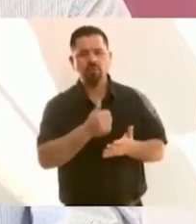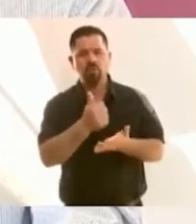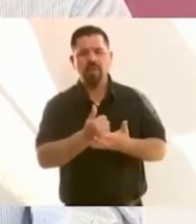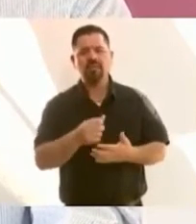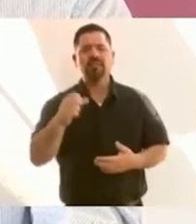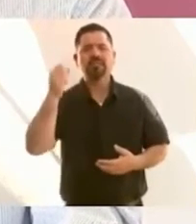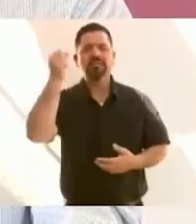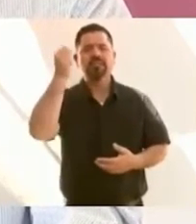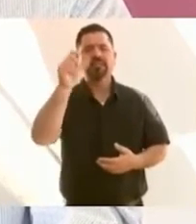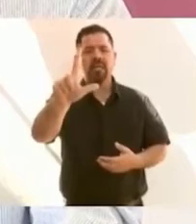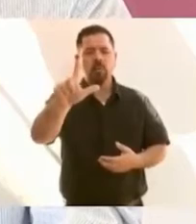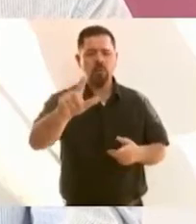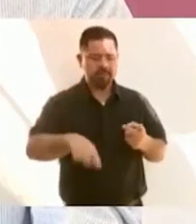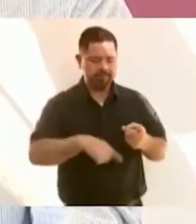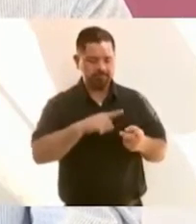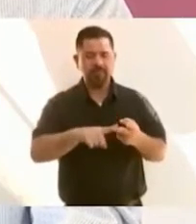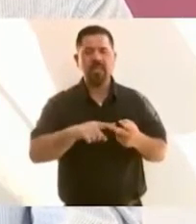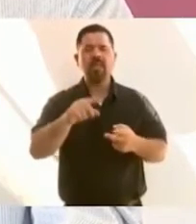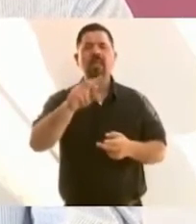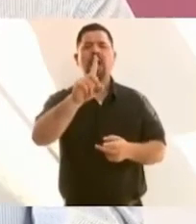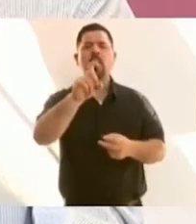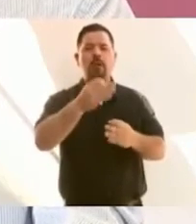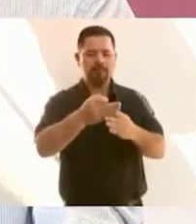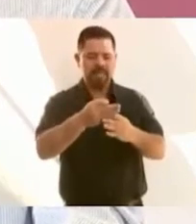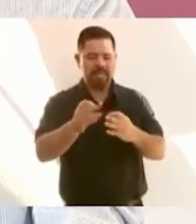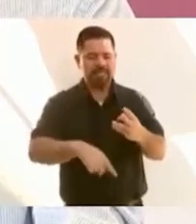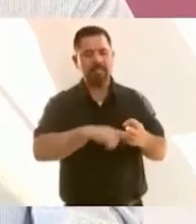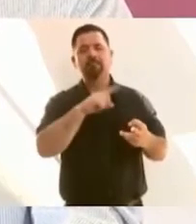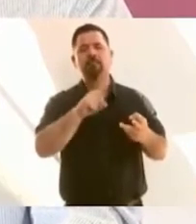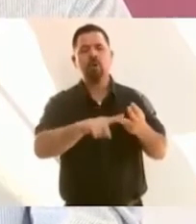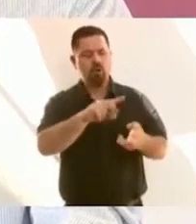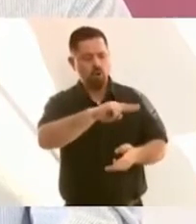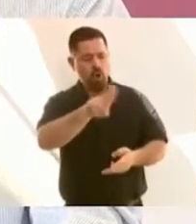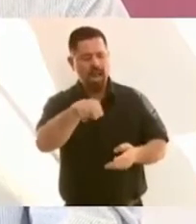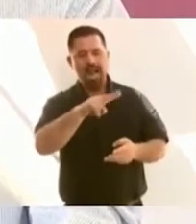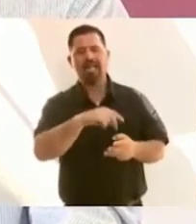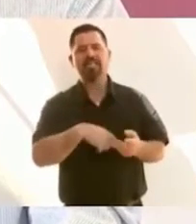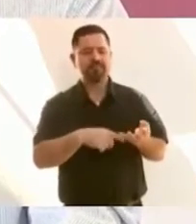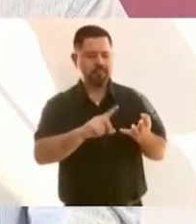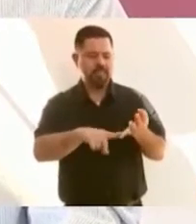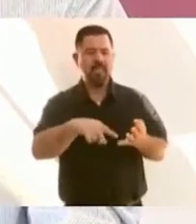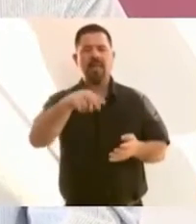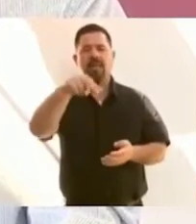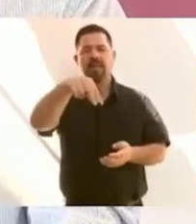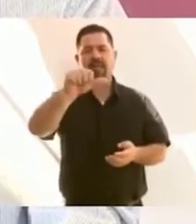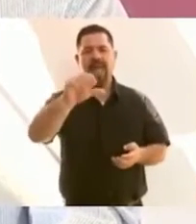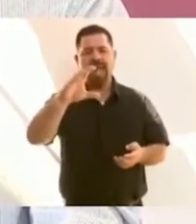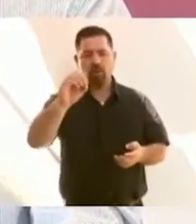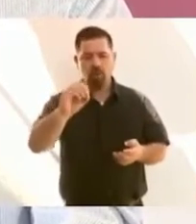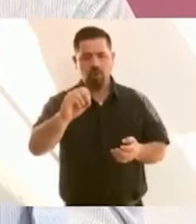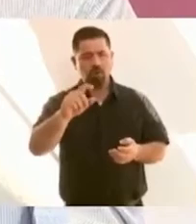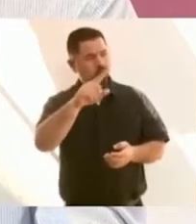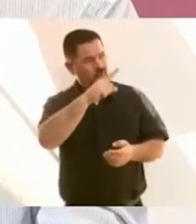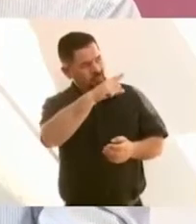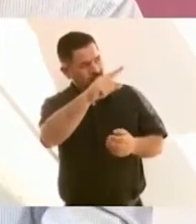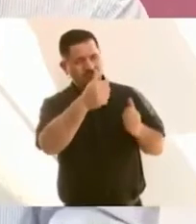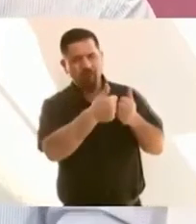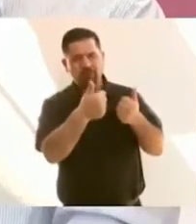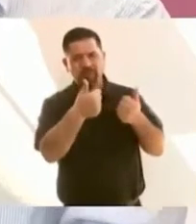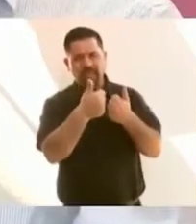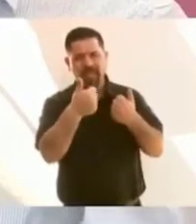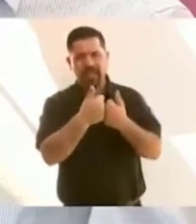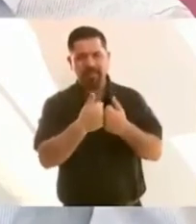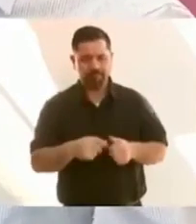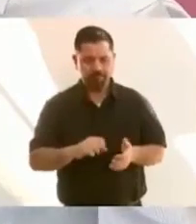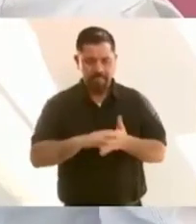en Agua Prieta, en Nogales, en toda la frontera, en Naco. En San Luis, Río